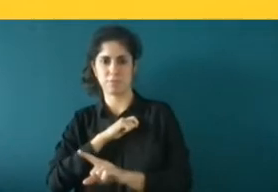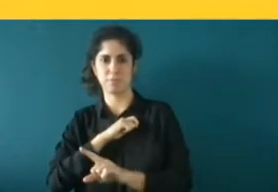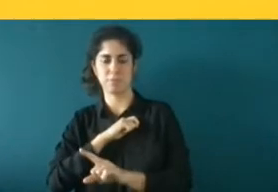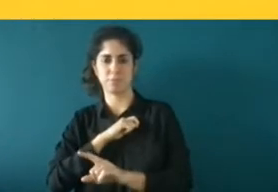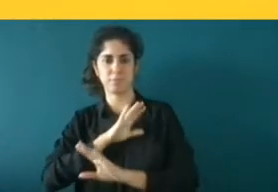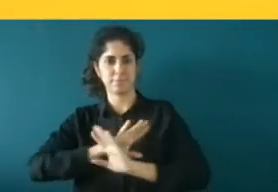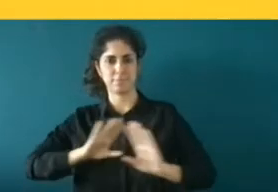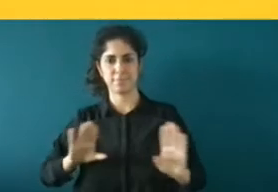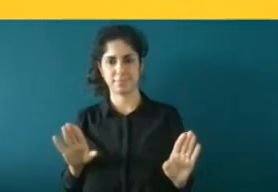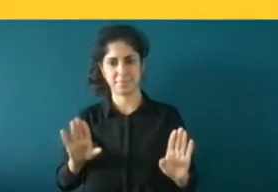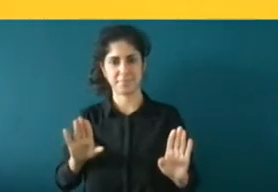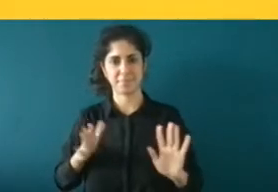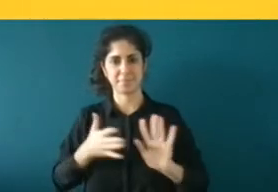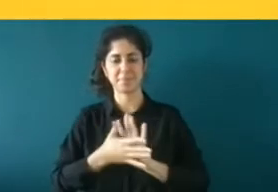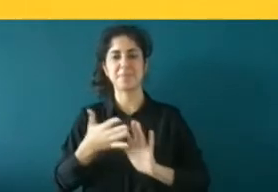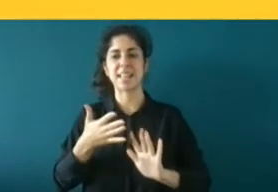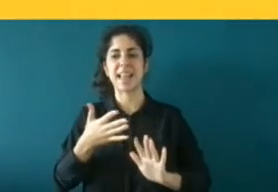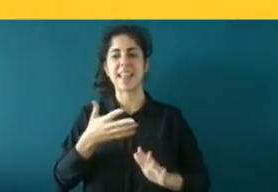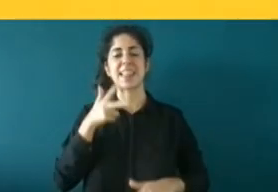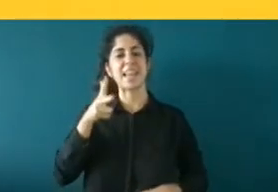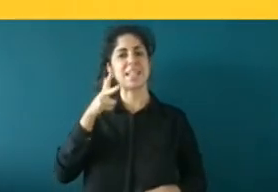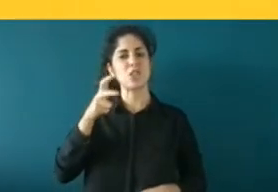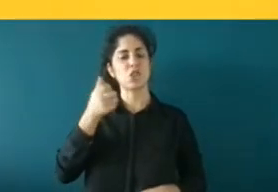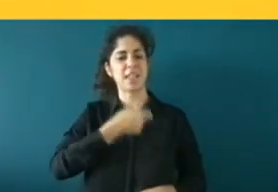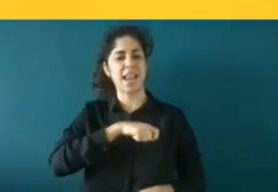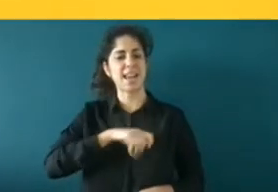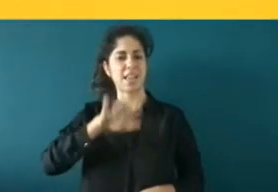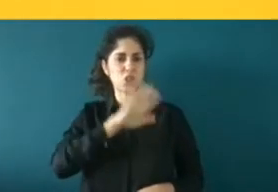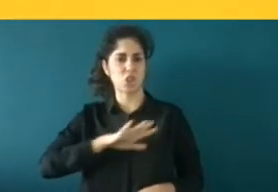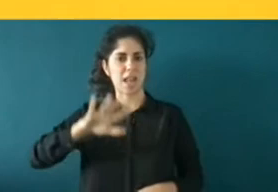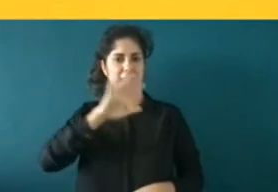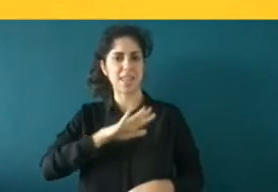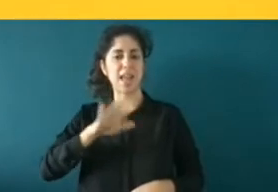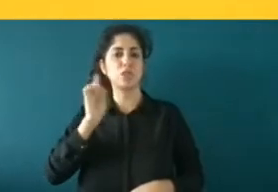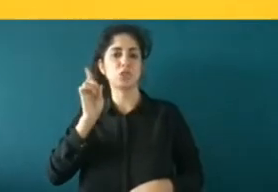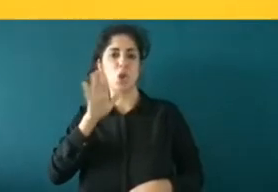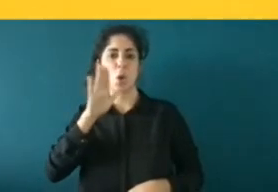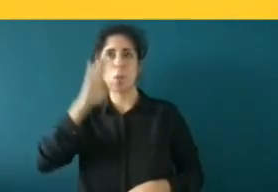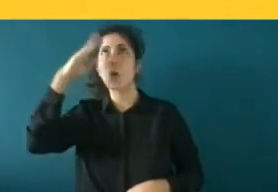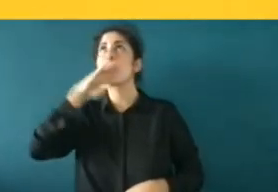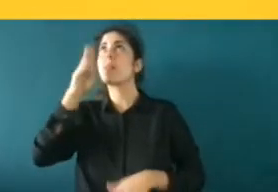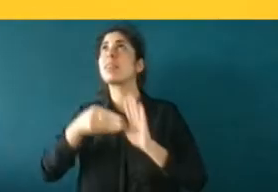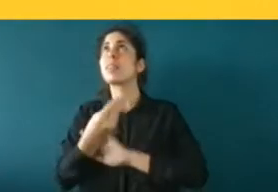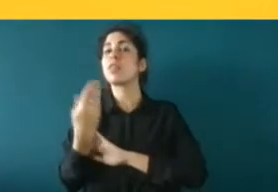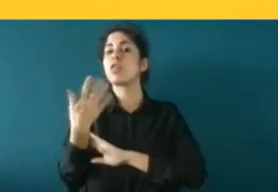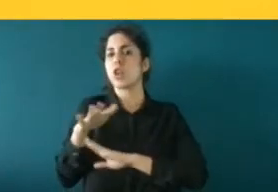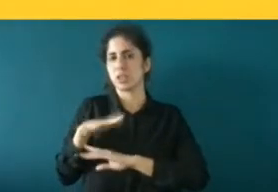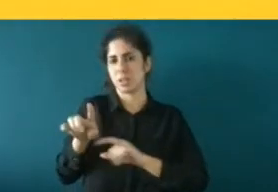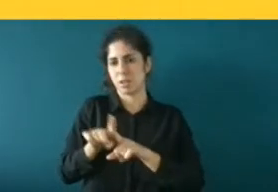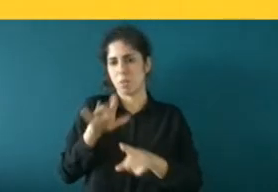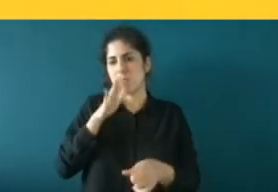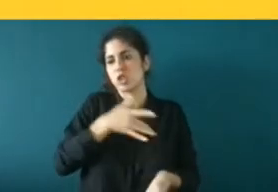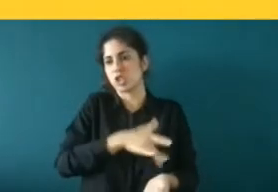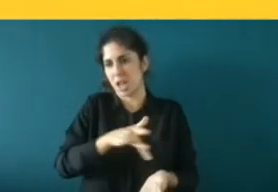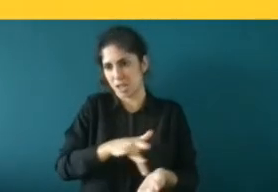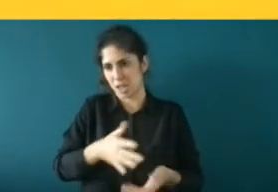derecho de nacionalidad por sangre ¿y eso qué tendrá que ver? a mí yo cuando me enteré digo ¿pero y esto qué tendrá que